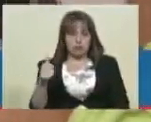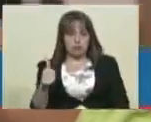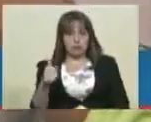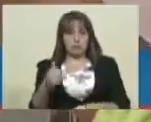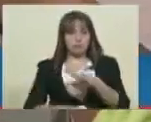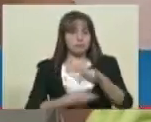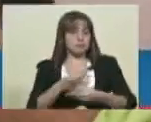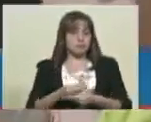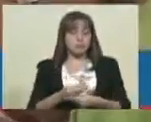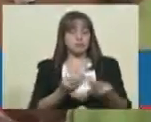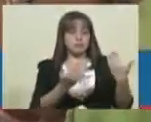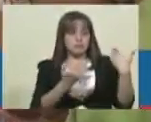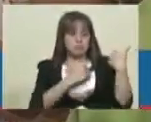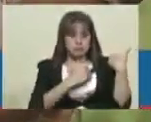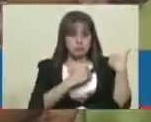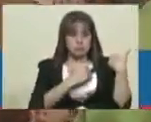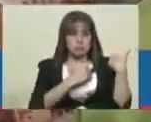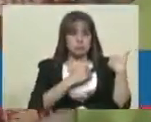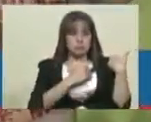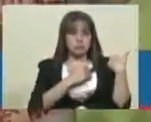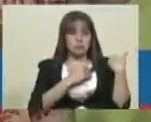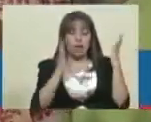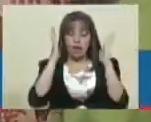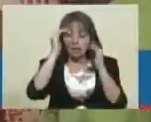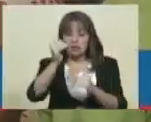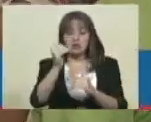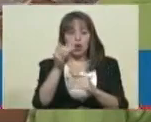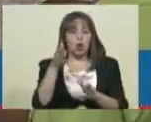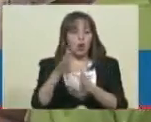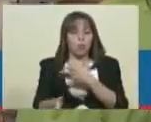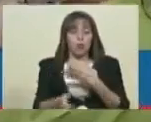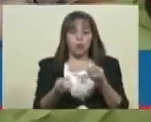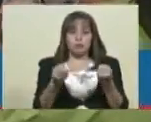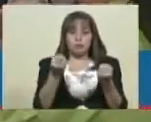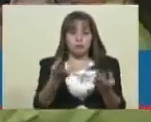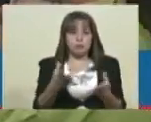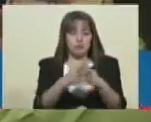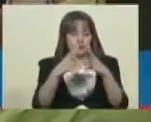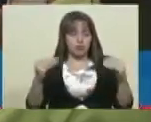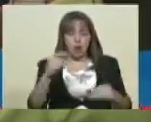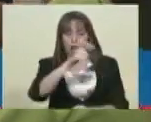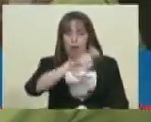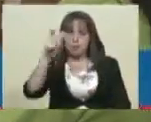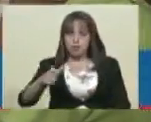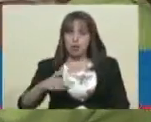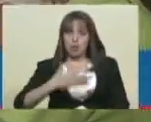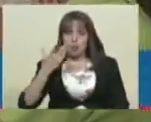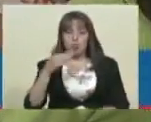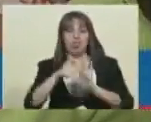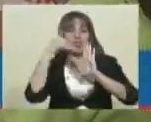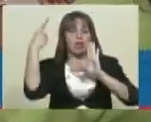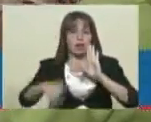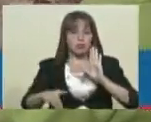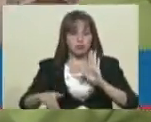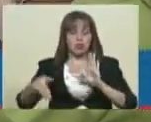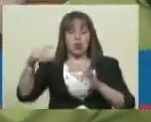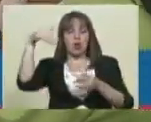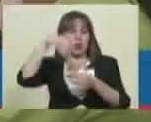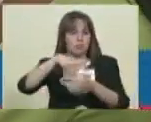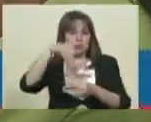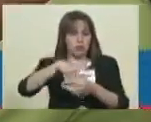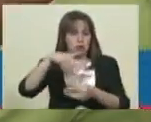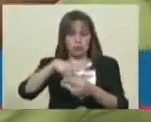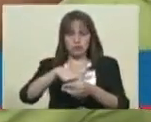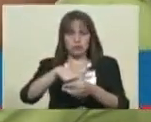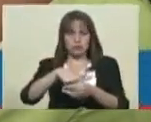tomar estas medidas, garantizar que las personas se puedan ejercer su derecho al